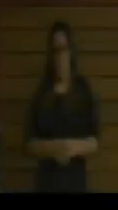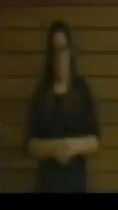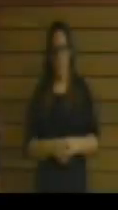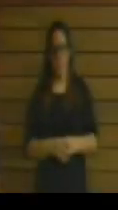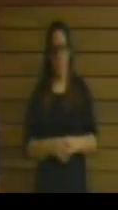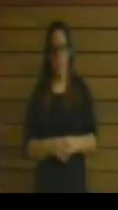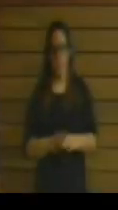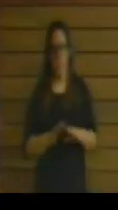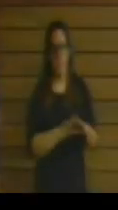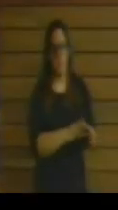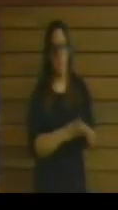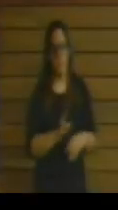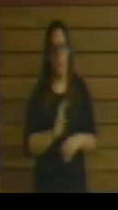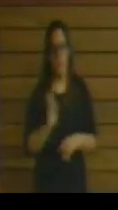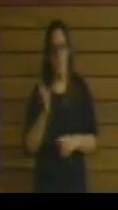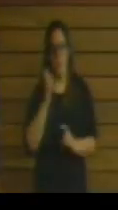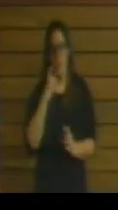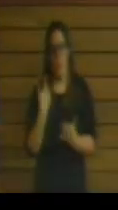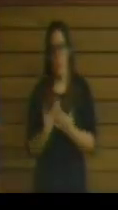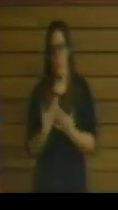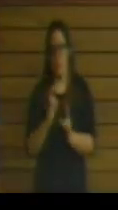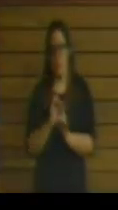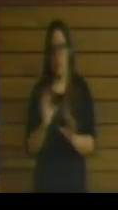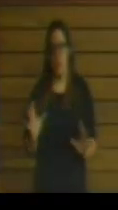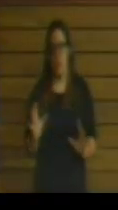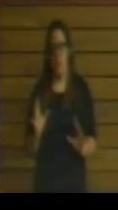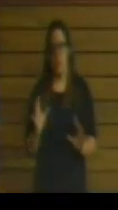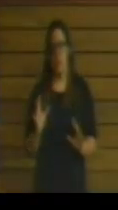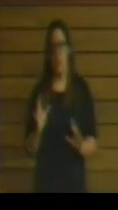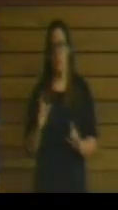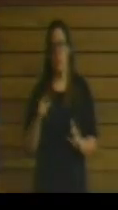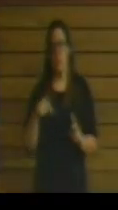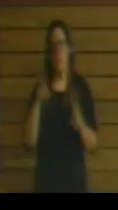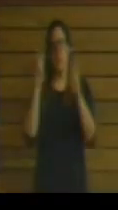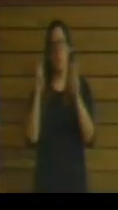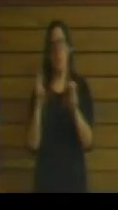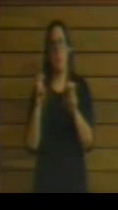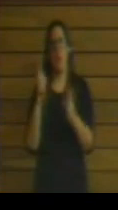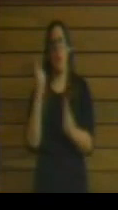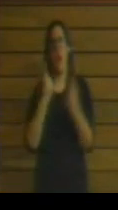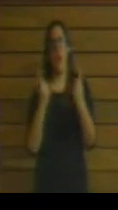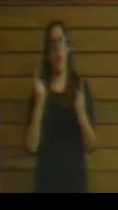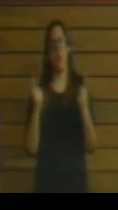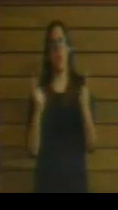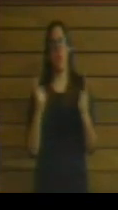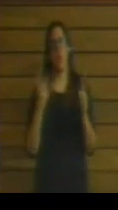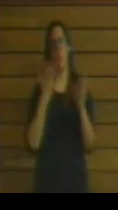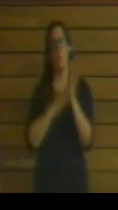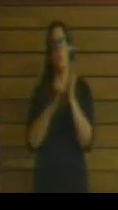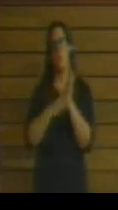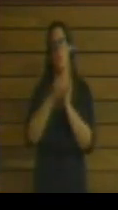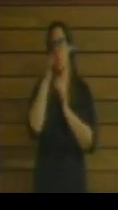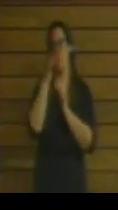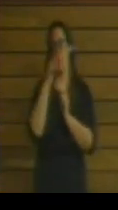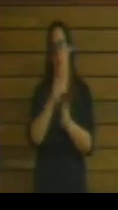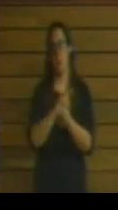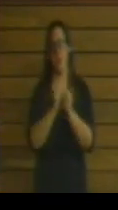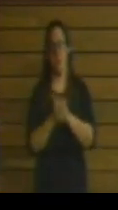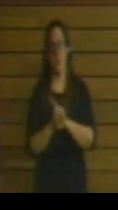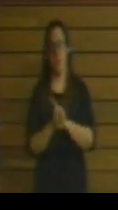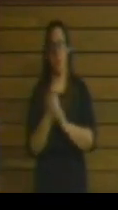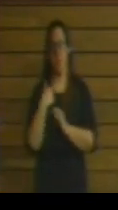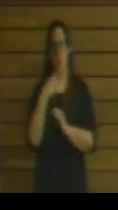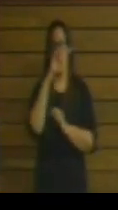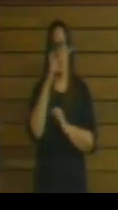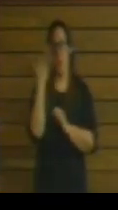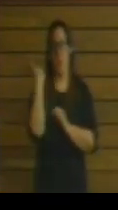Es evidente, señorías, que en esta cuestión algunos han cambiado el mensaje. Yo simplemente recuerdo intervenciones